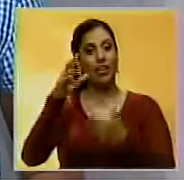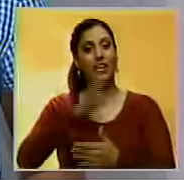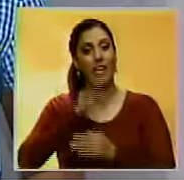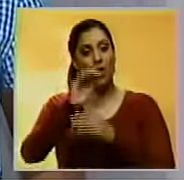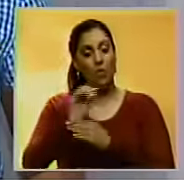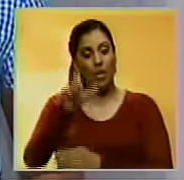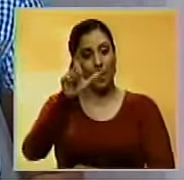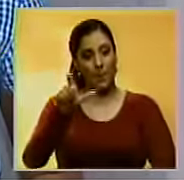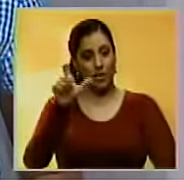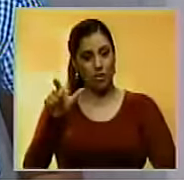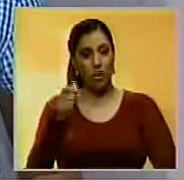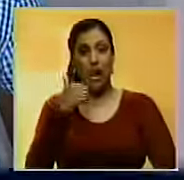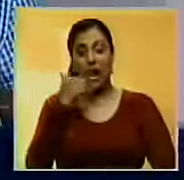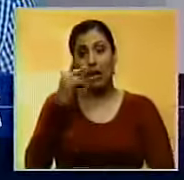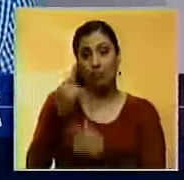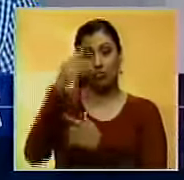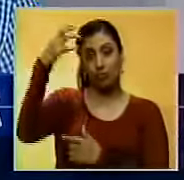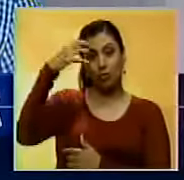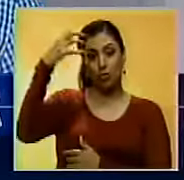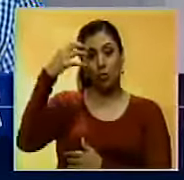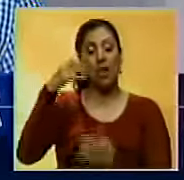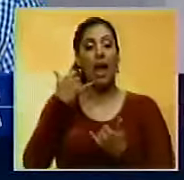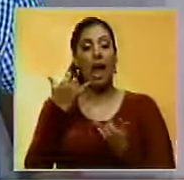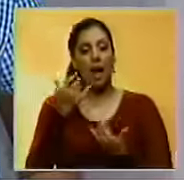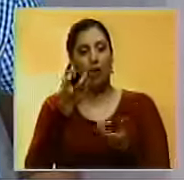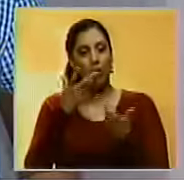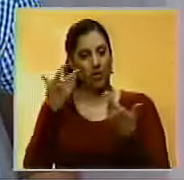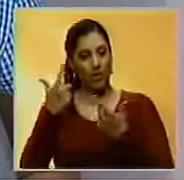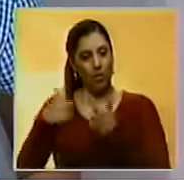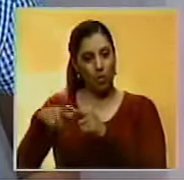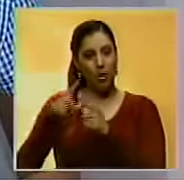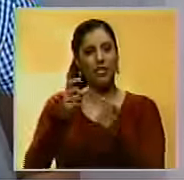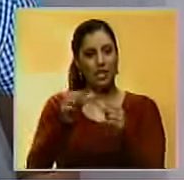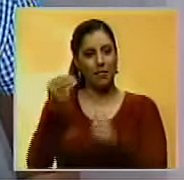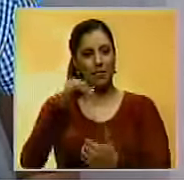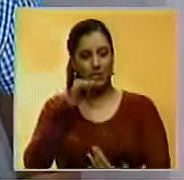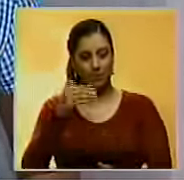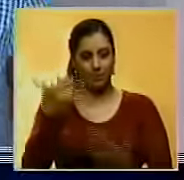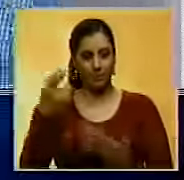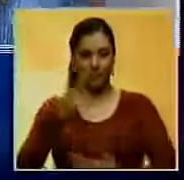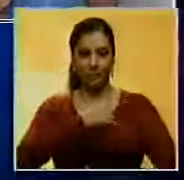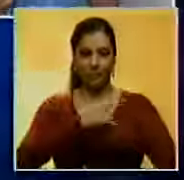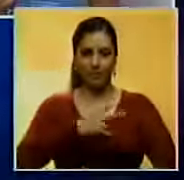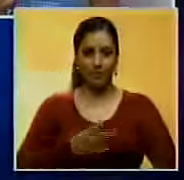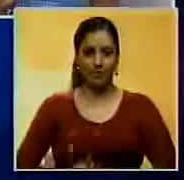Protección Civil en caso de lluvias. Es la información que tenemos desde el INAME. Sigan con más de la emisión meridiana de Noticiero Benevisión.